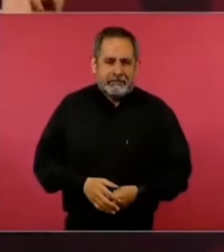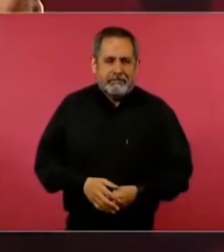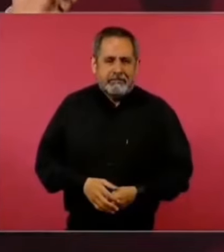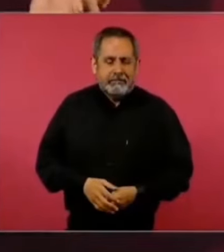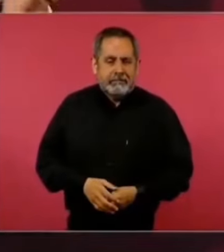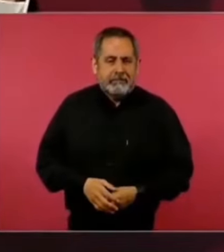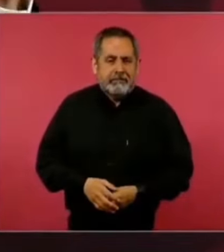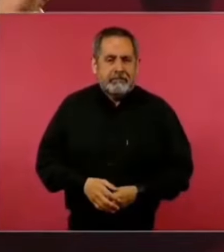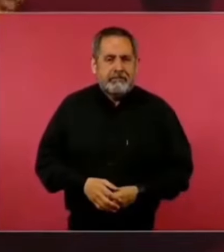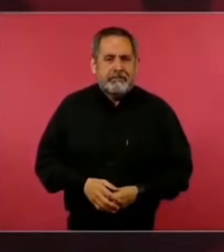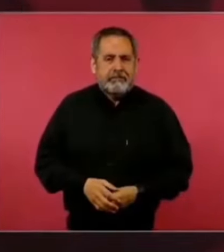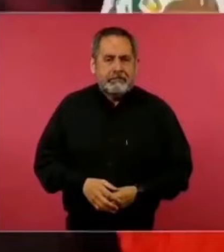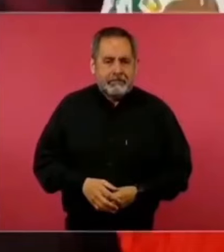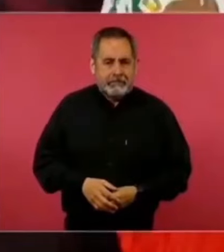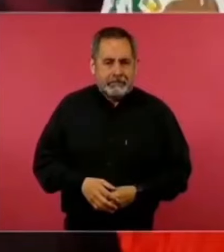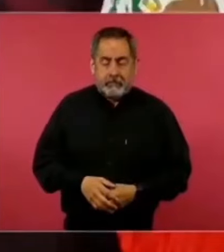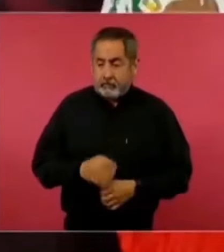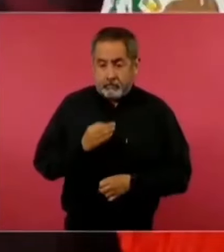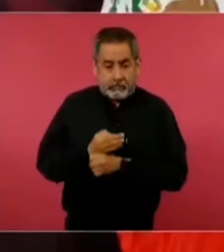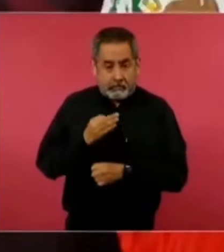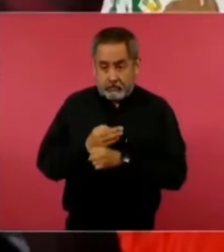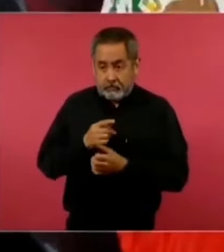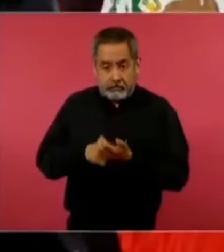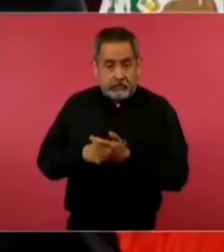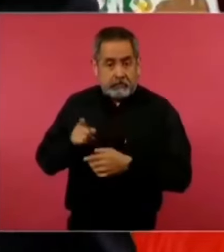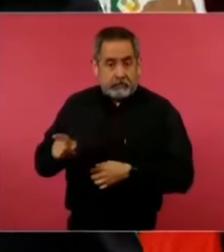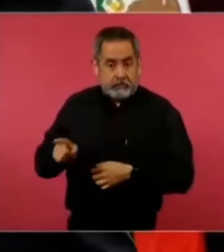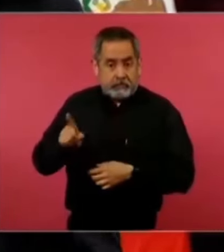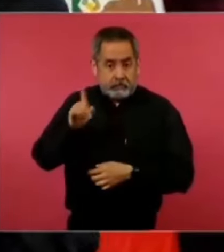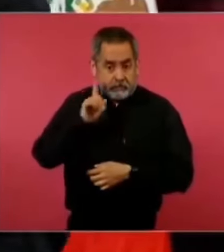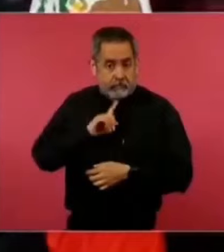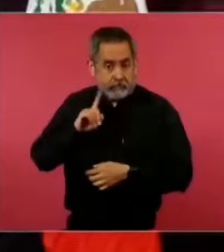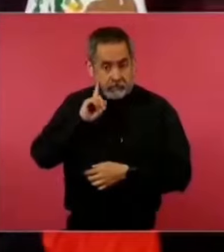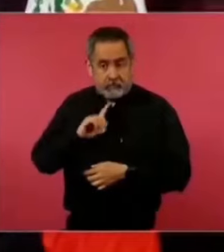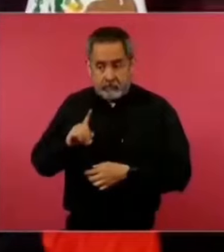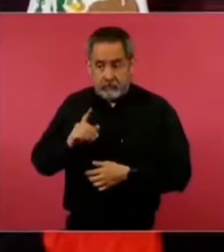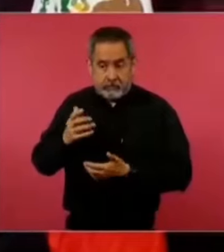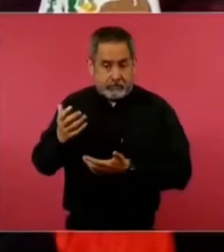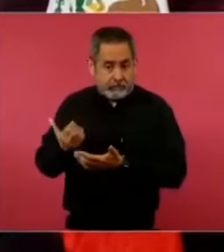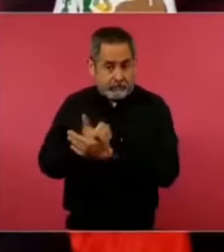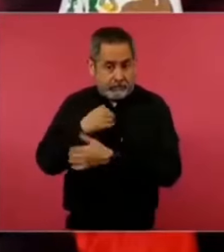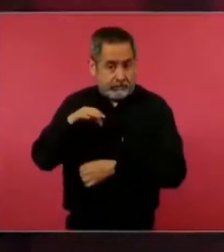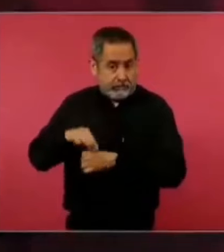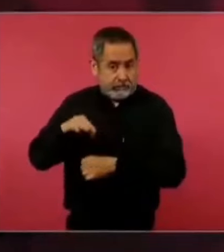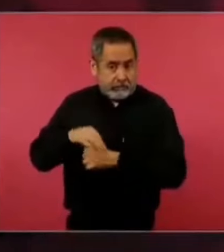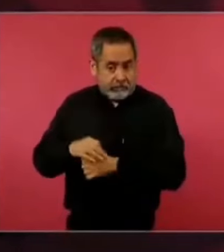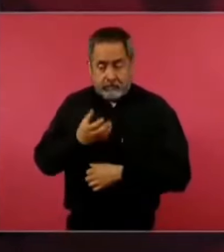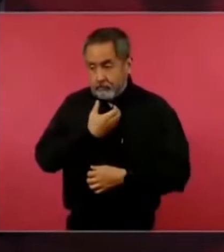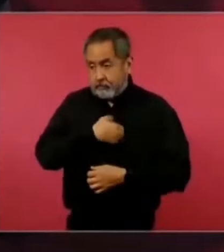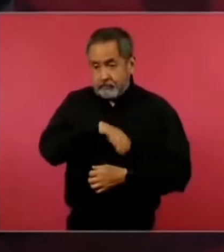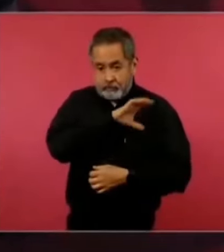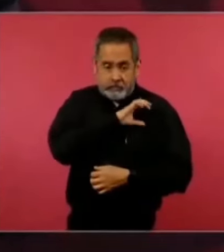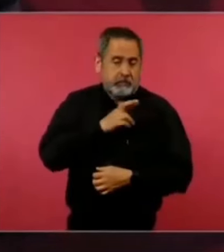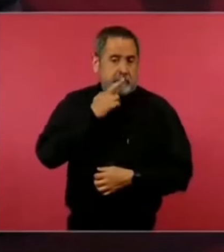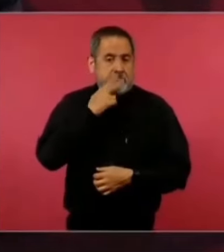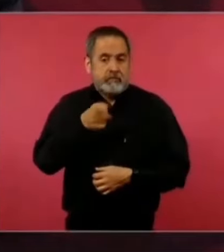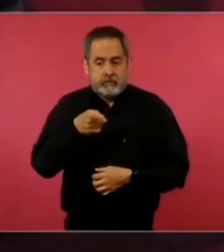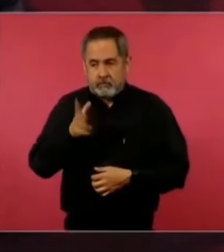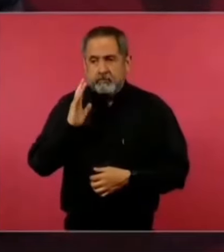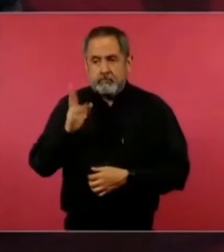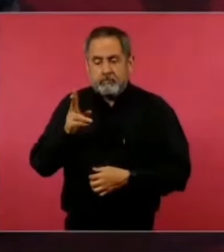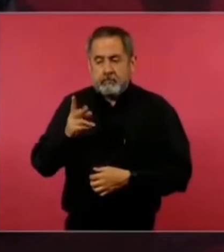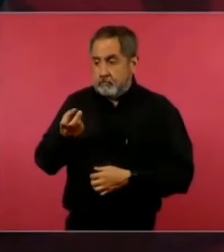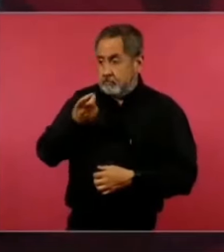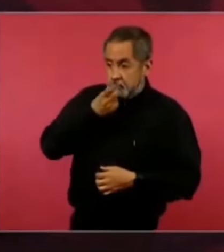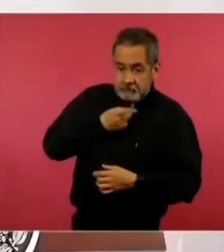Ya lo que está haciendo la presidenta electa es lo mejor, ya va a empezar, según